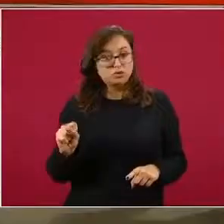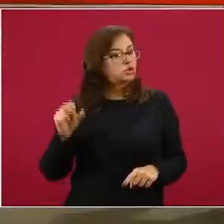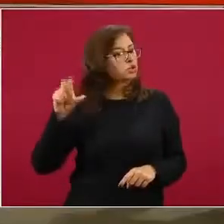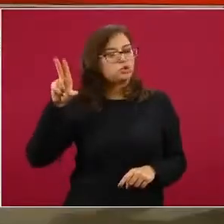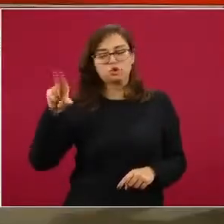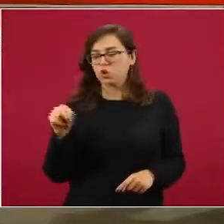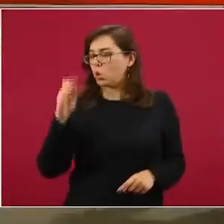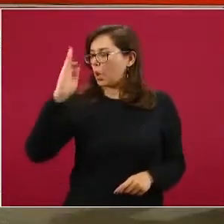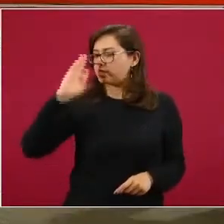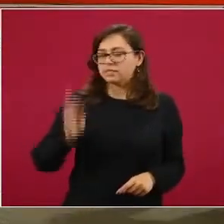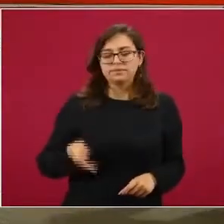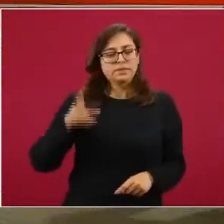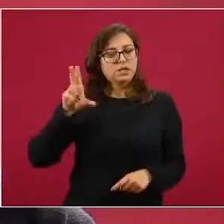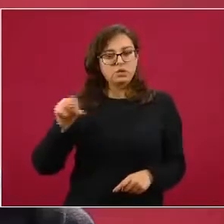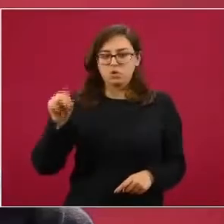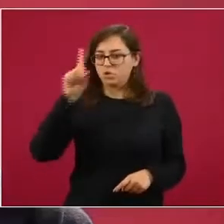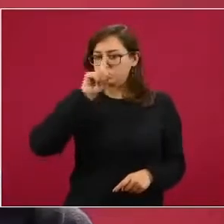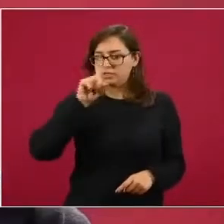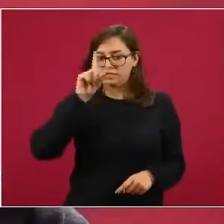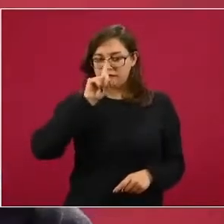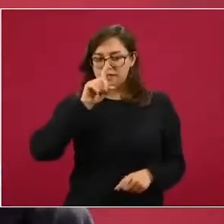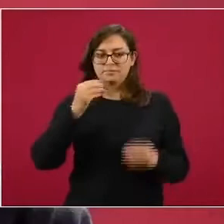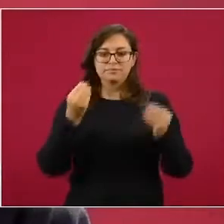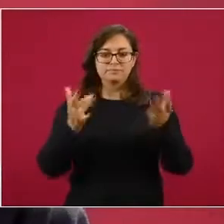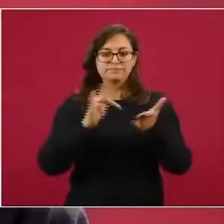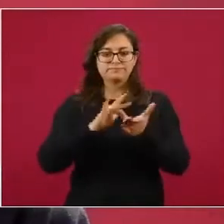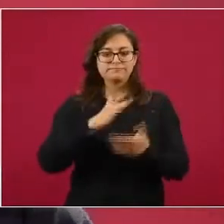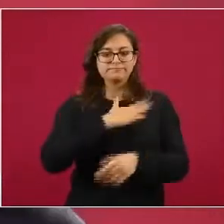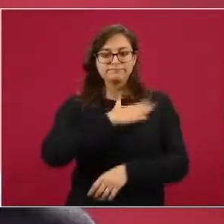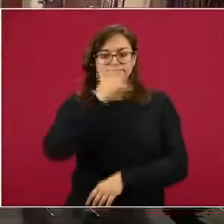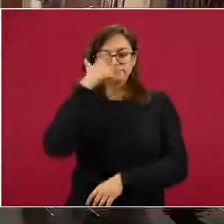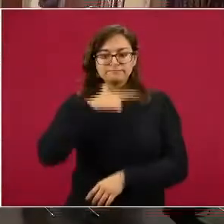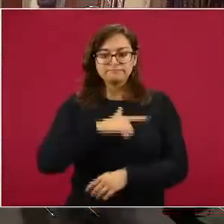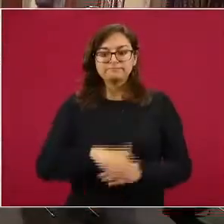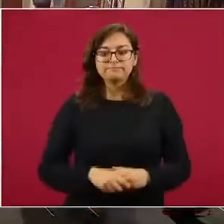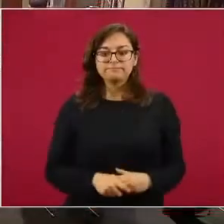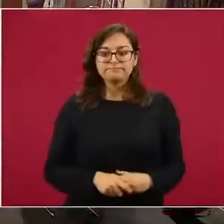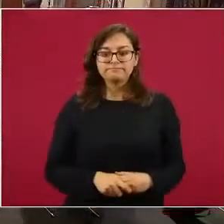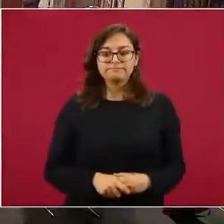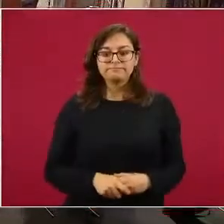no las recomienda. Muchas gracias y muy buenas noches. Gracias. Gracias.